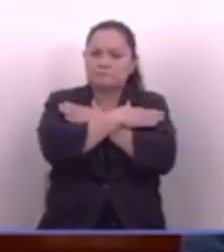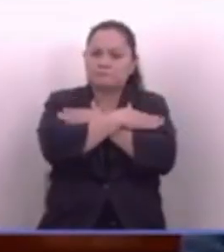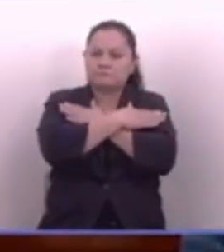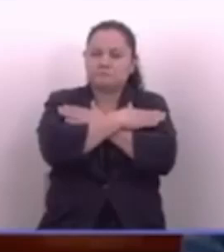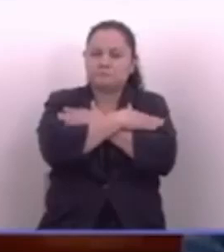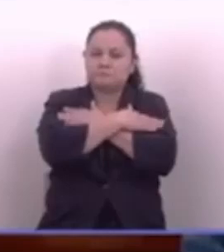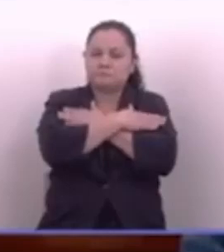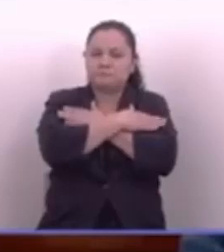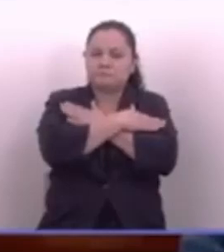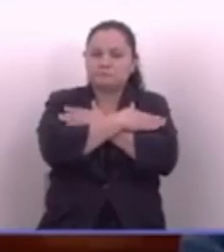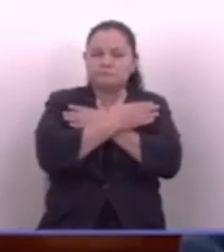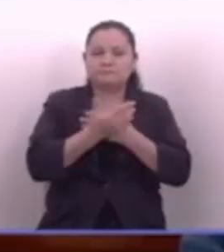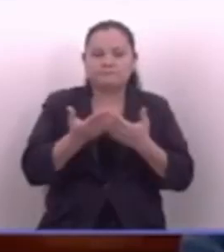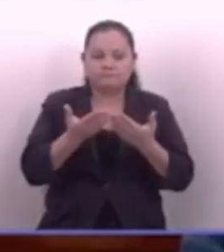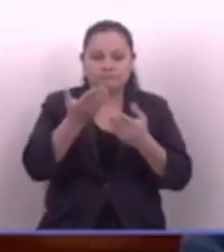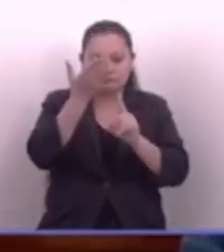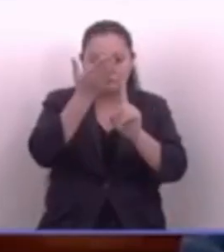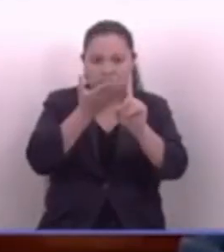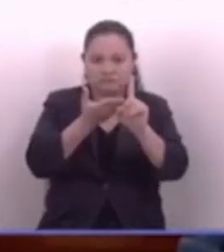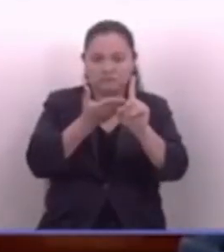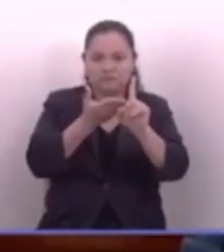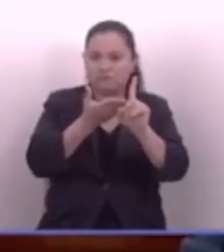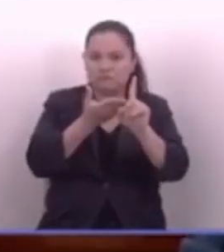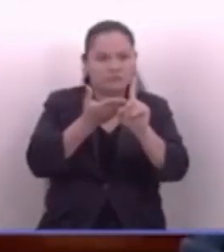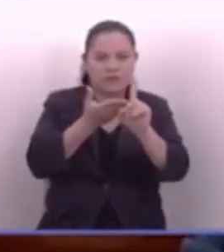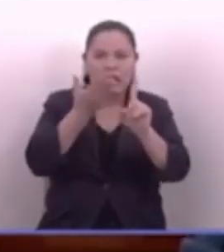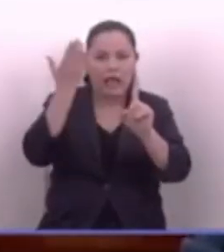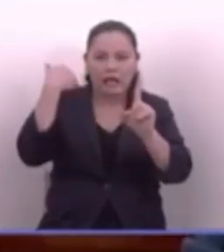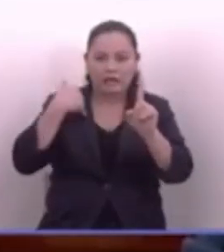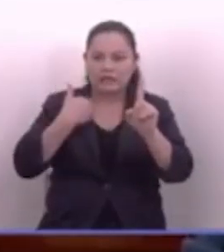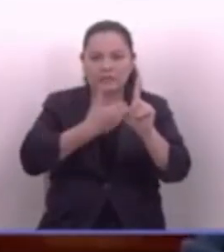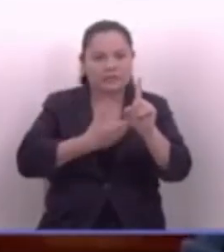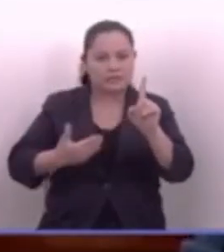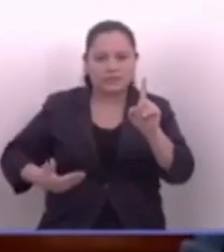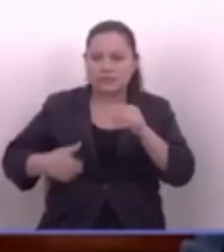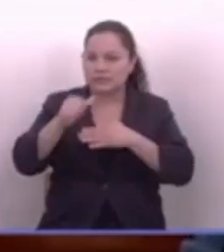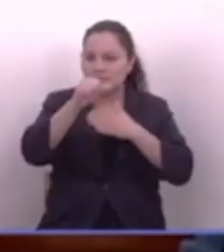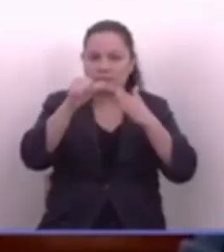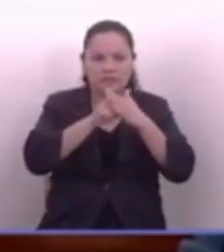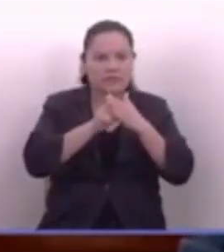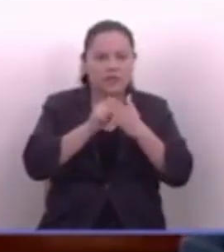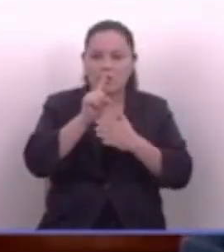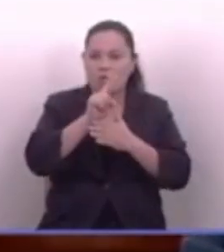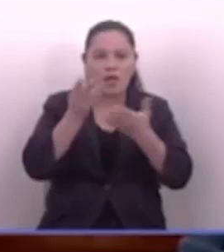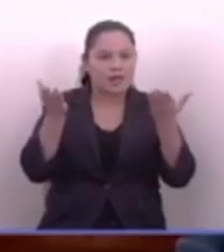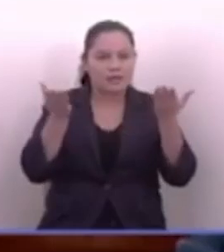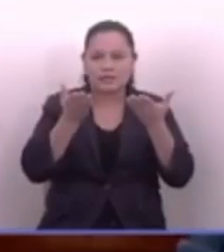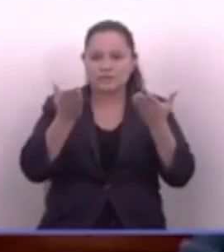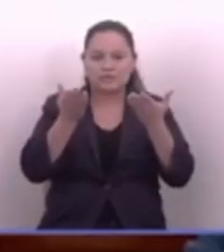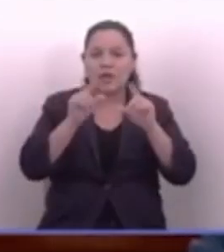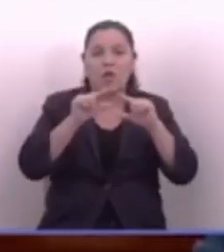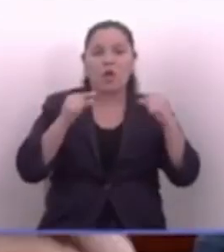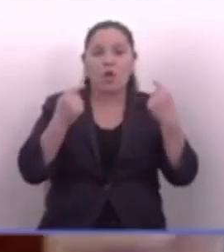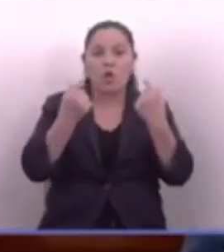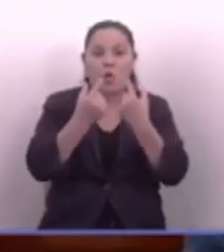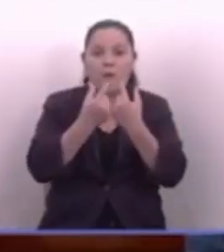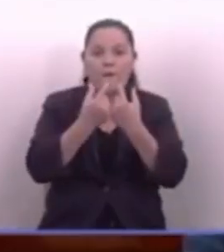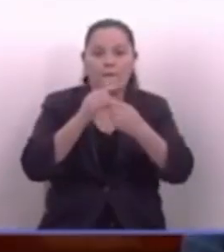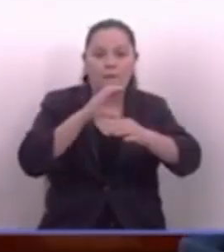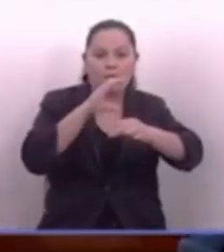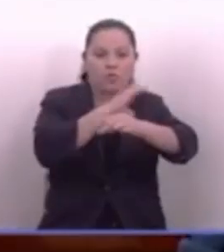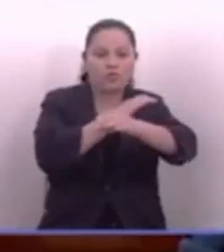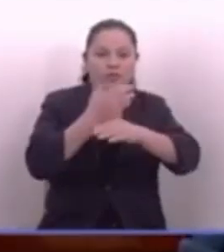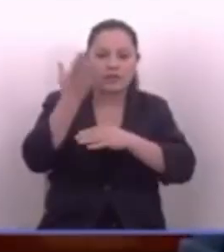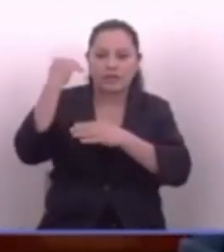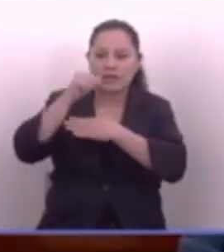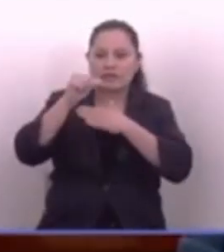eso que usted está haciendo, no lo hacía el presidente de la Asamblea anterior. Y no lo hacían los grupos del poder de la Asamblea